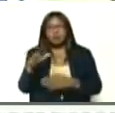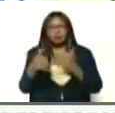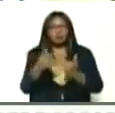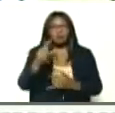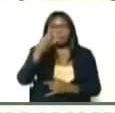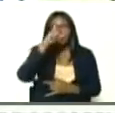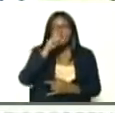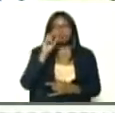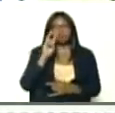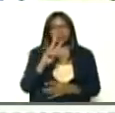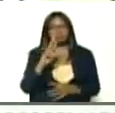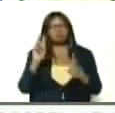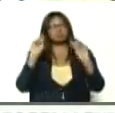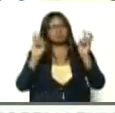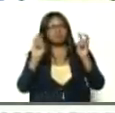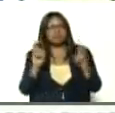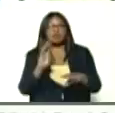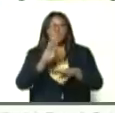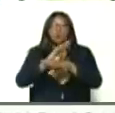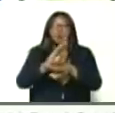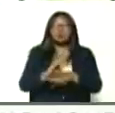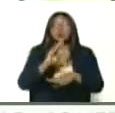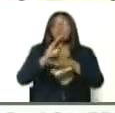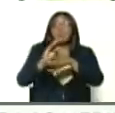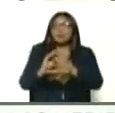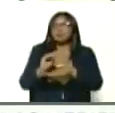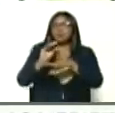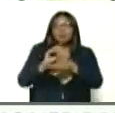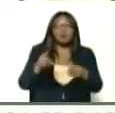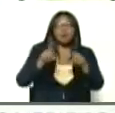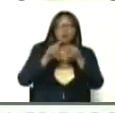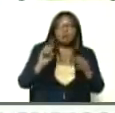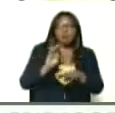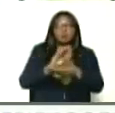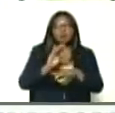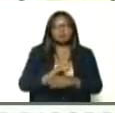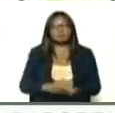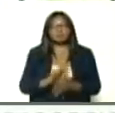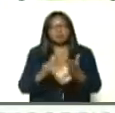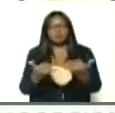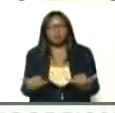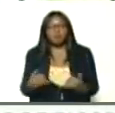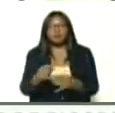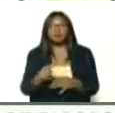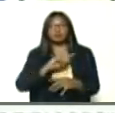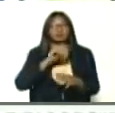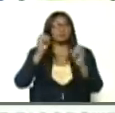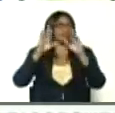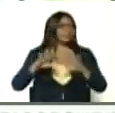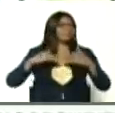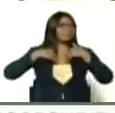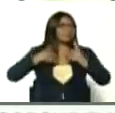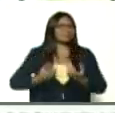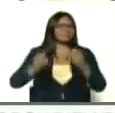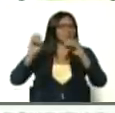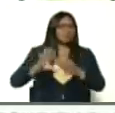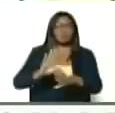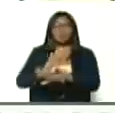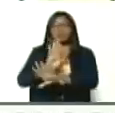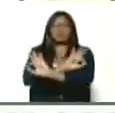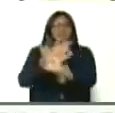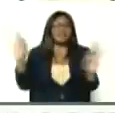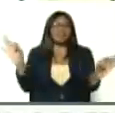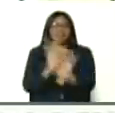año allí, viendo el tema, hay que cuidarse, hay que cuidarse, hay que cuidarse, llega un momento que la gente dice, ya, basta, basta, no me cuido más,